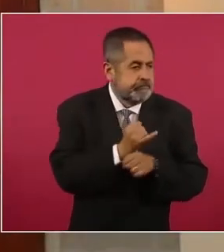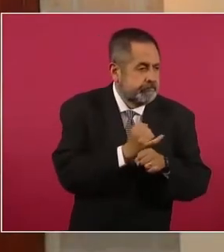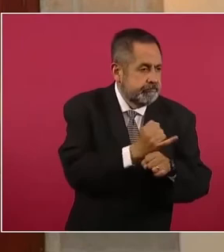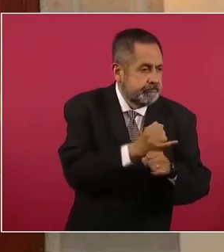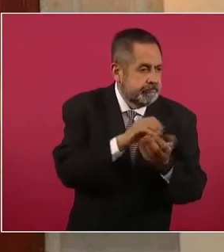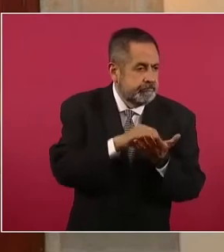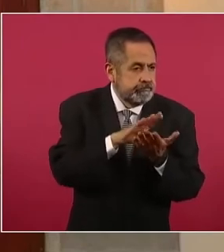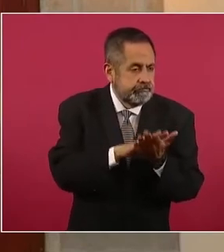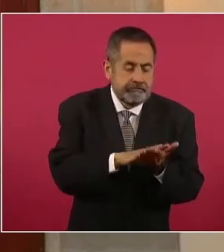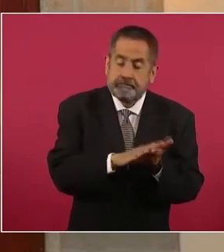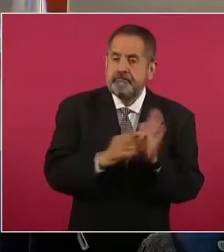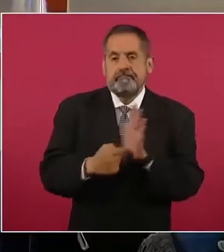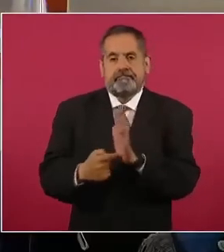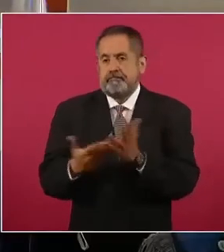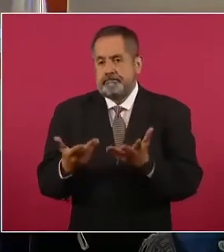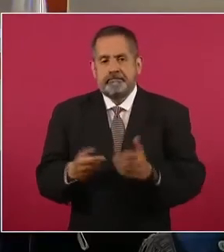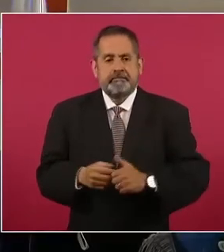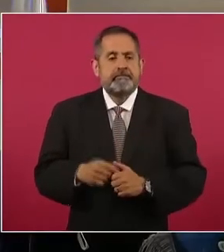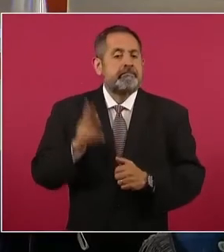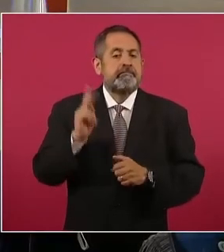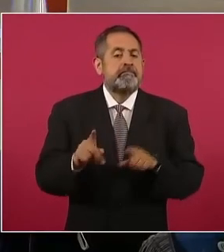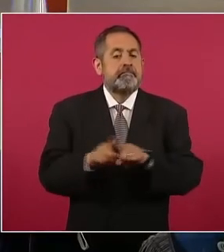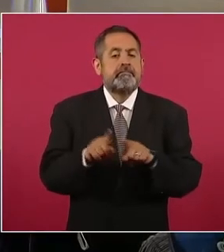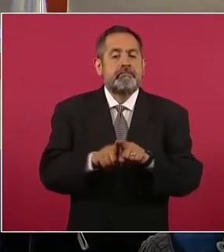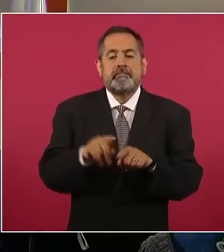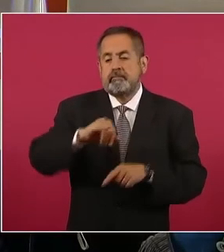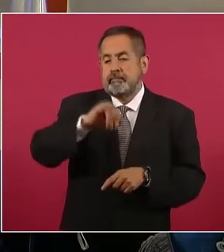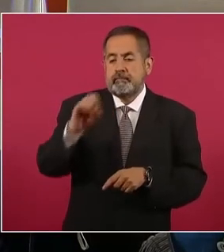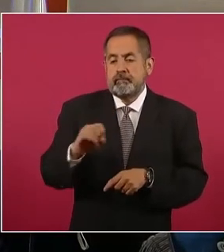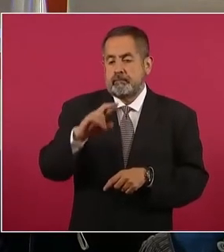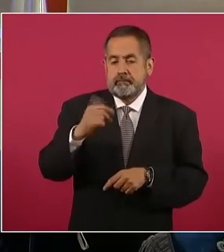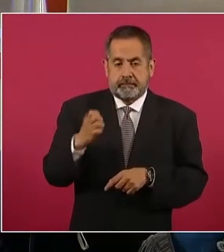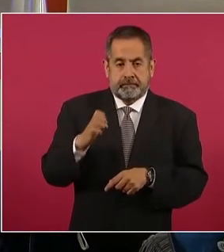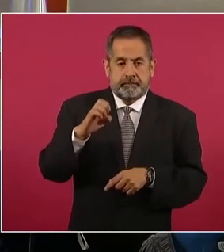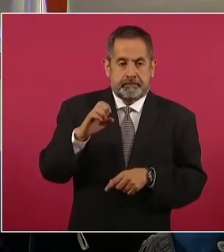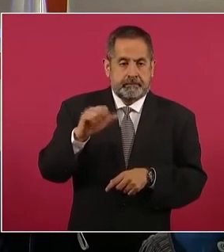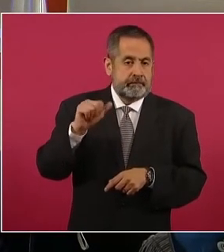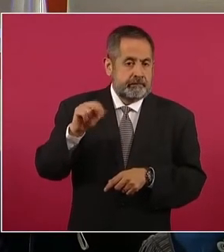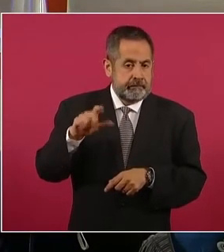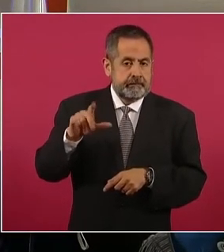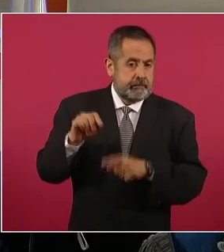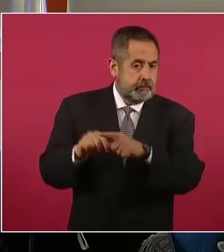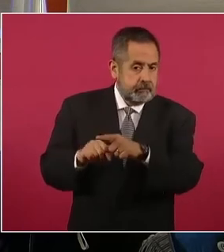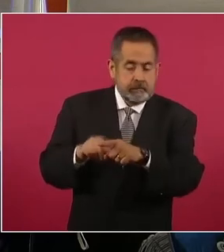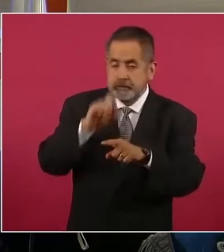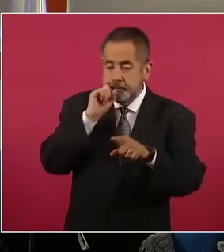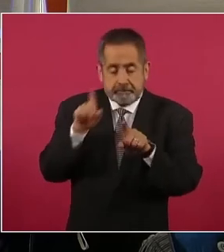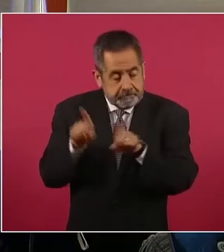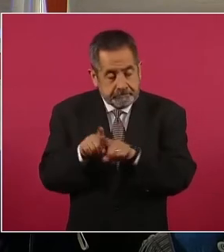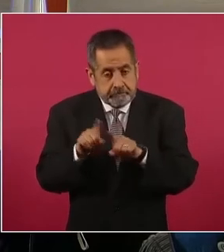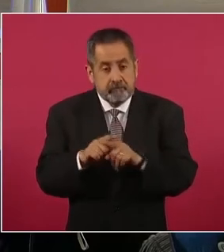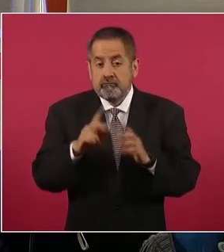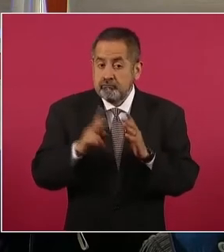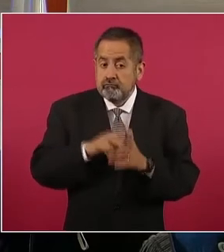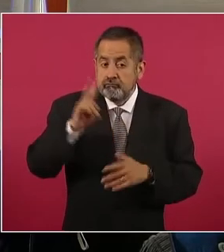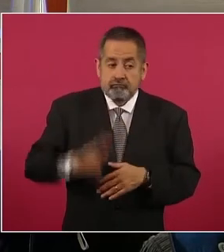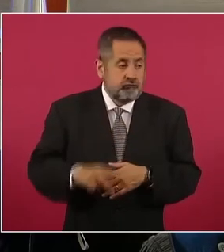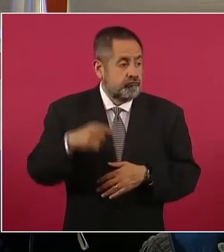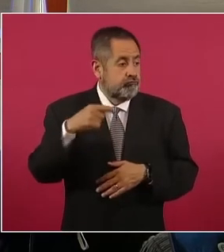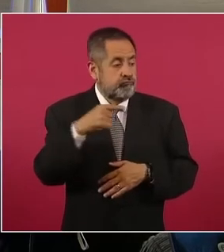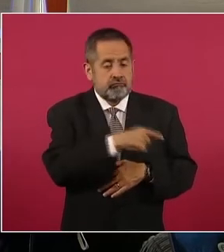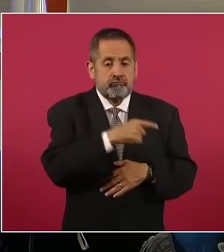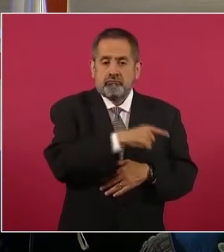caso también de Jorge Camero de Empalme. Él realmente se dedicaba a actividades